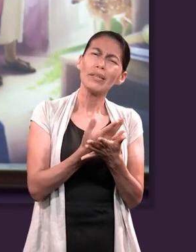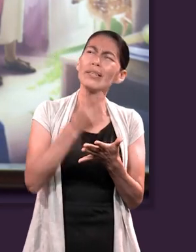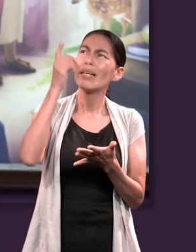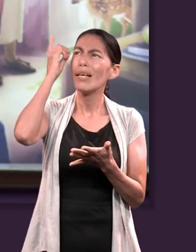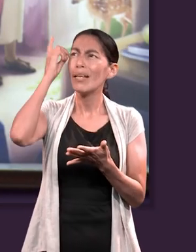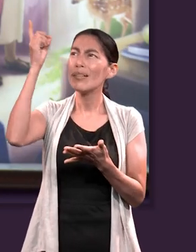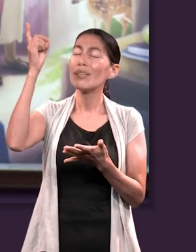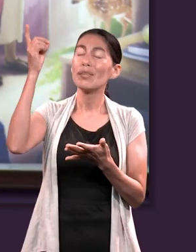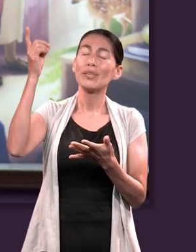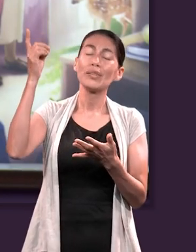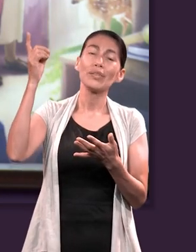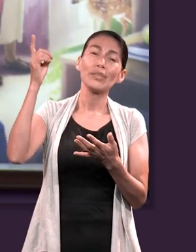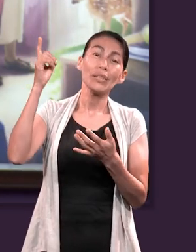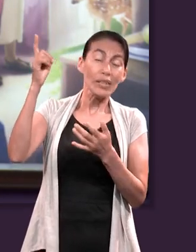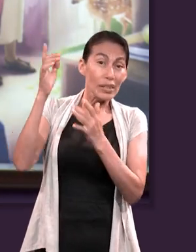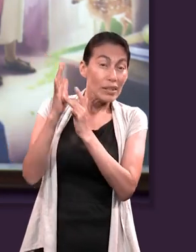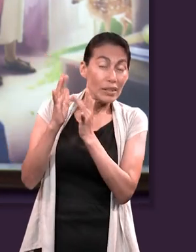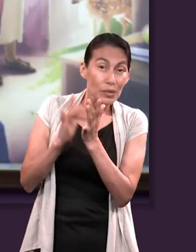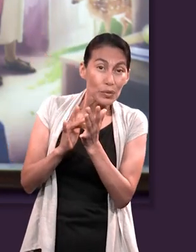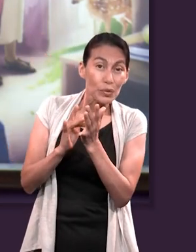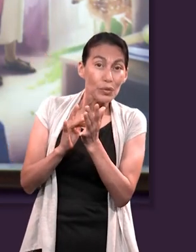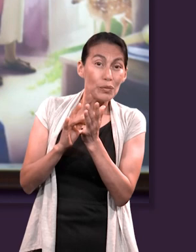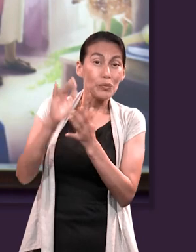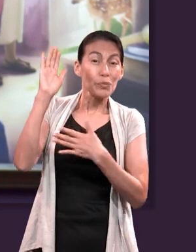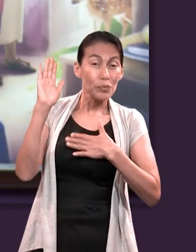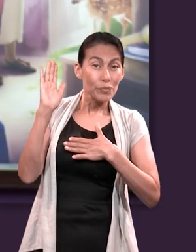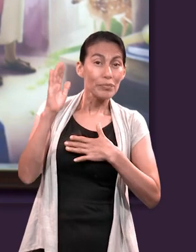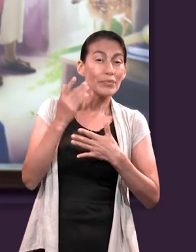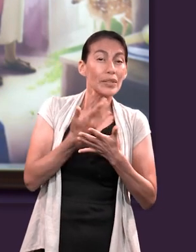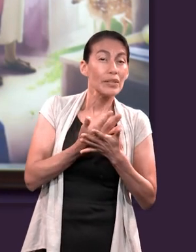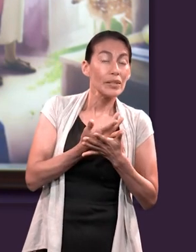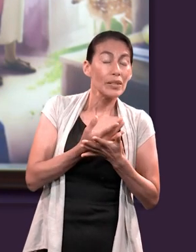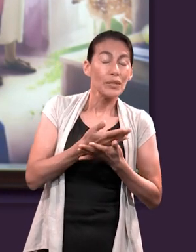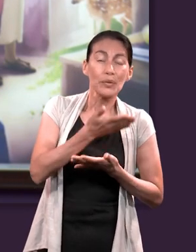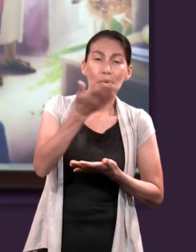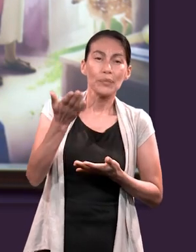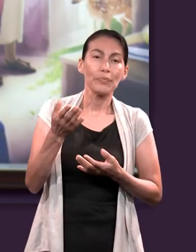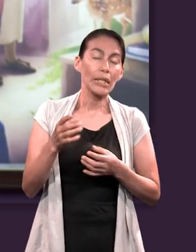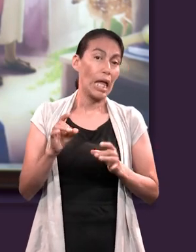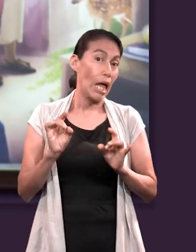contagiar a los que nos ven de la esperanza que ofrece Jesús.